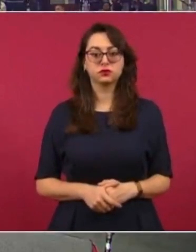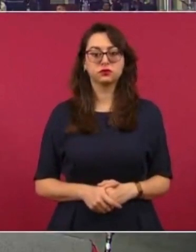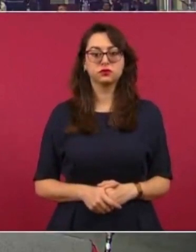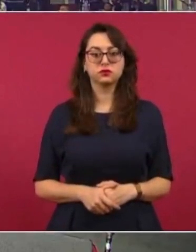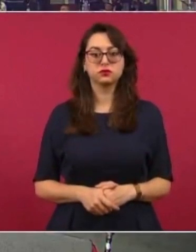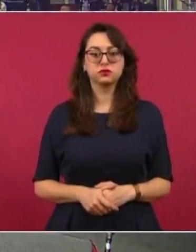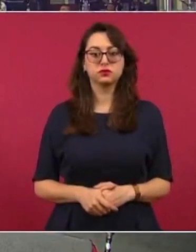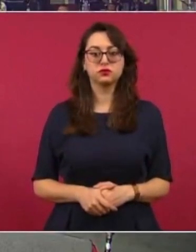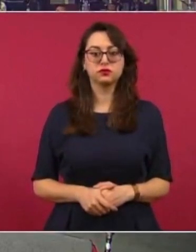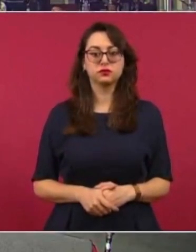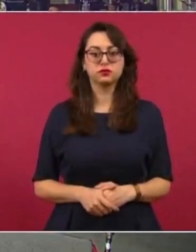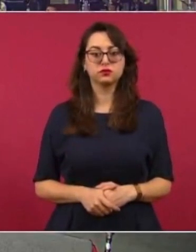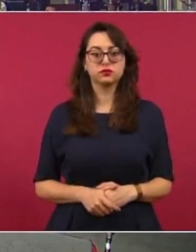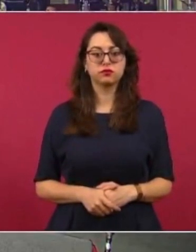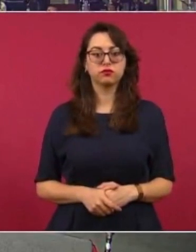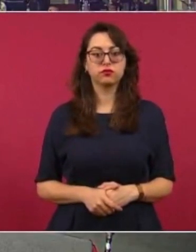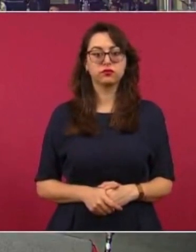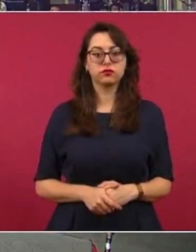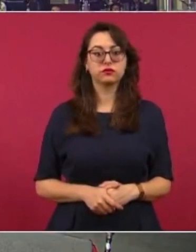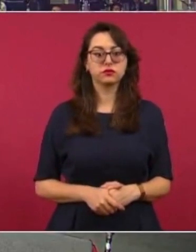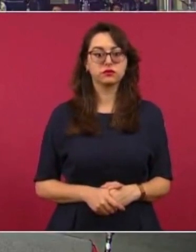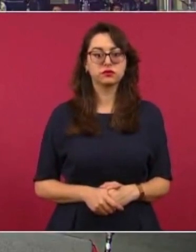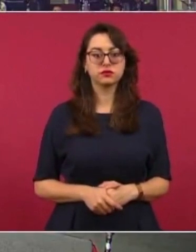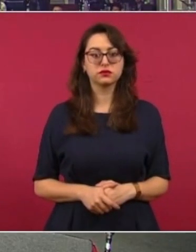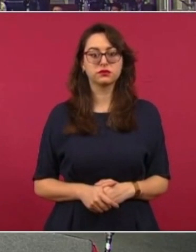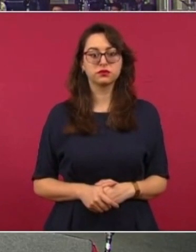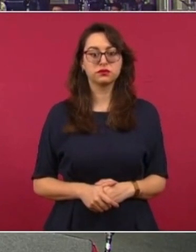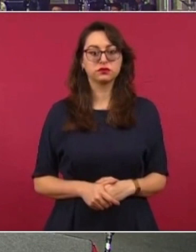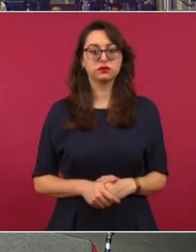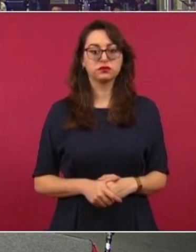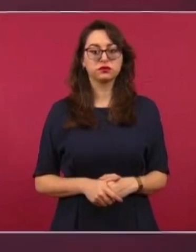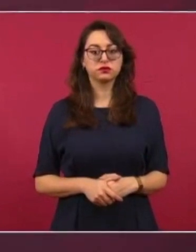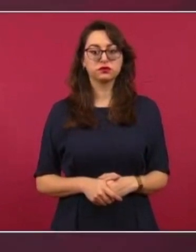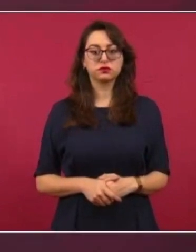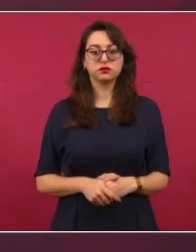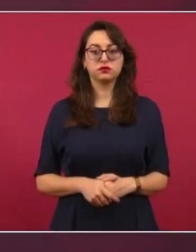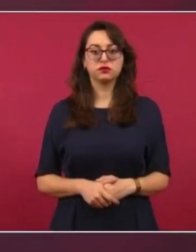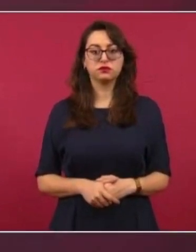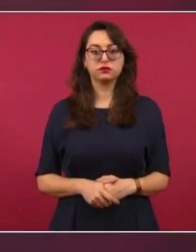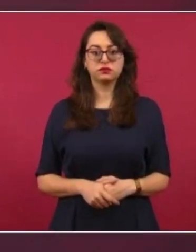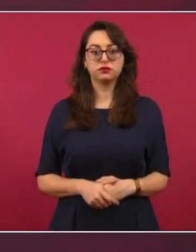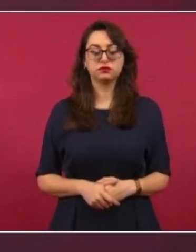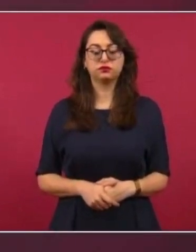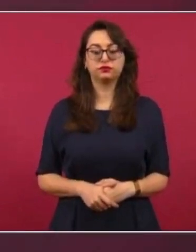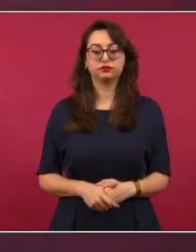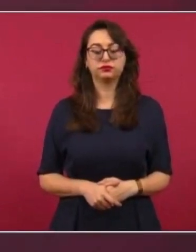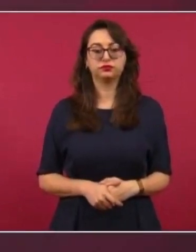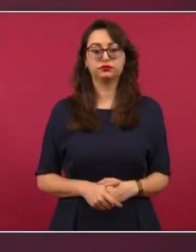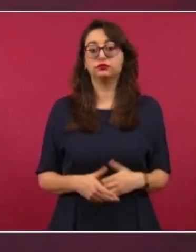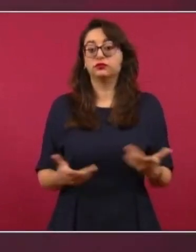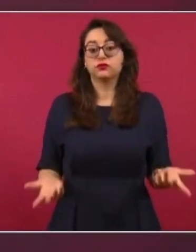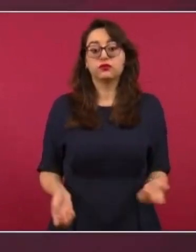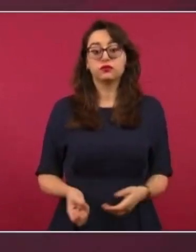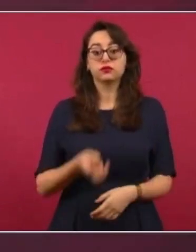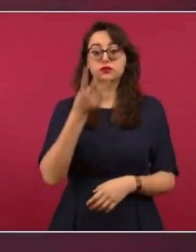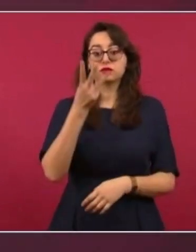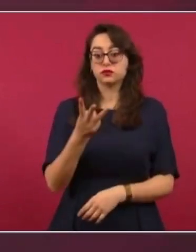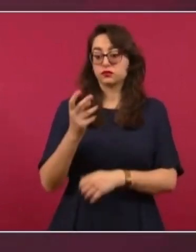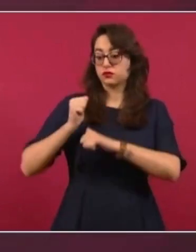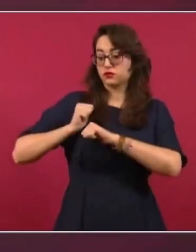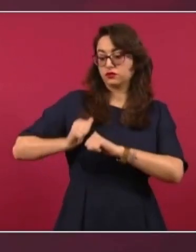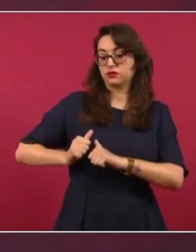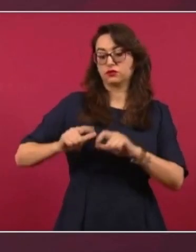¿No se corta la relación? Bueno, tiene que haber, como debe existir entre los tres poderes de la Unión,